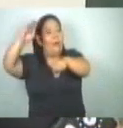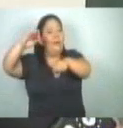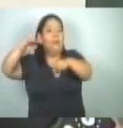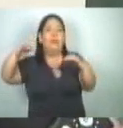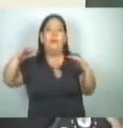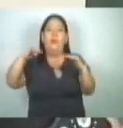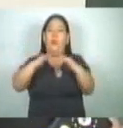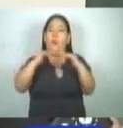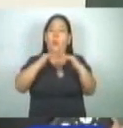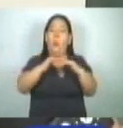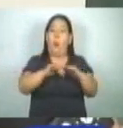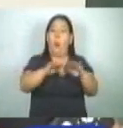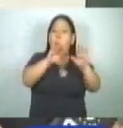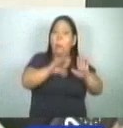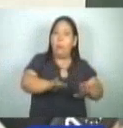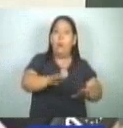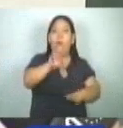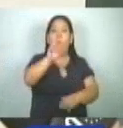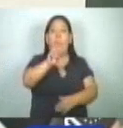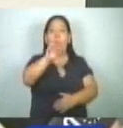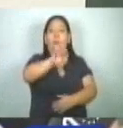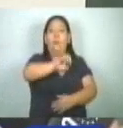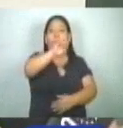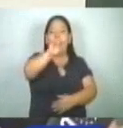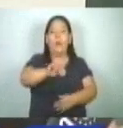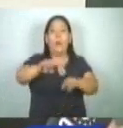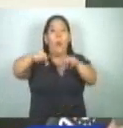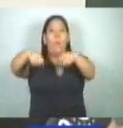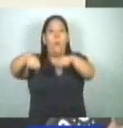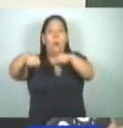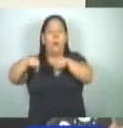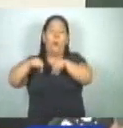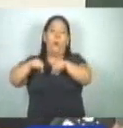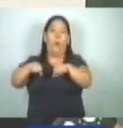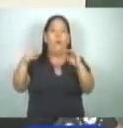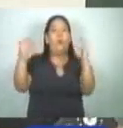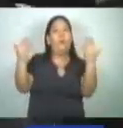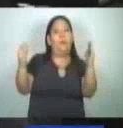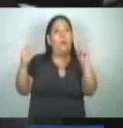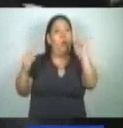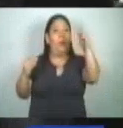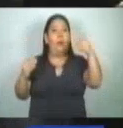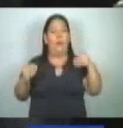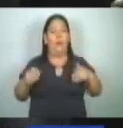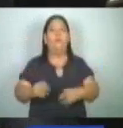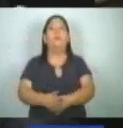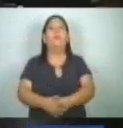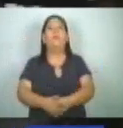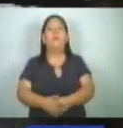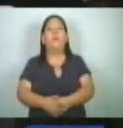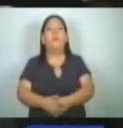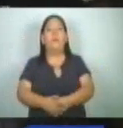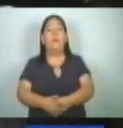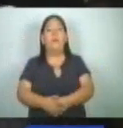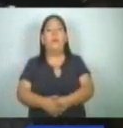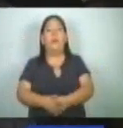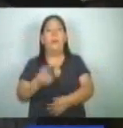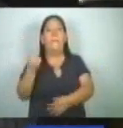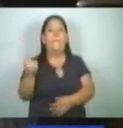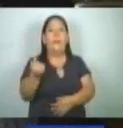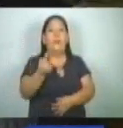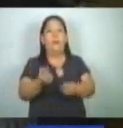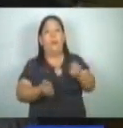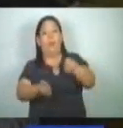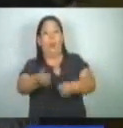disminución del 2% en cuanto a la cantidad de motociclistas fallecidos, si lo comparamos con el año pasado. Mientras que la cifra de los conductores